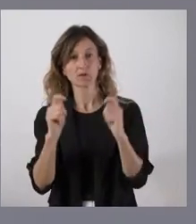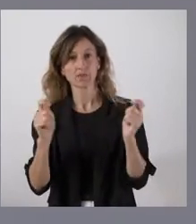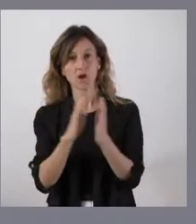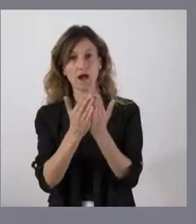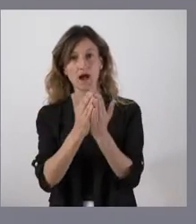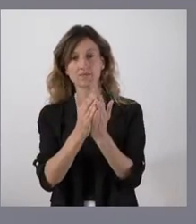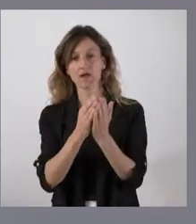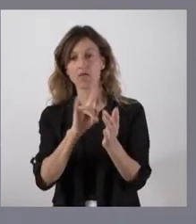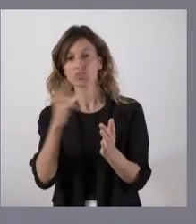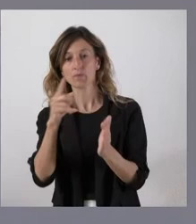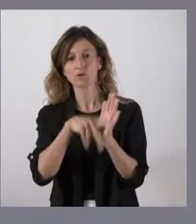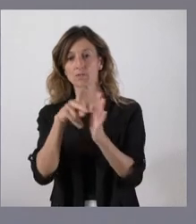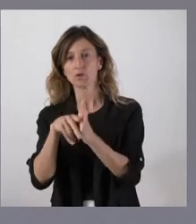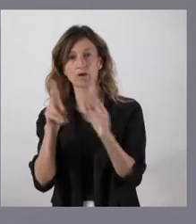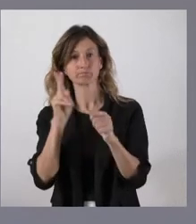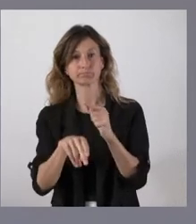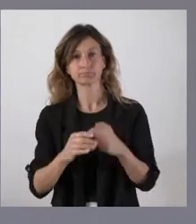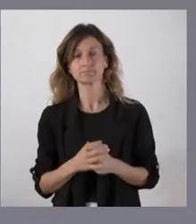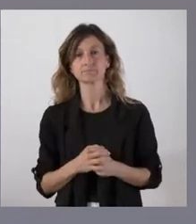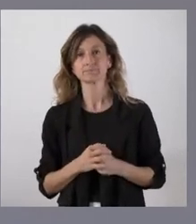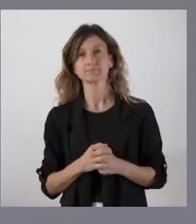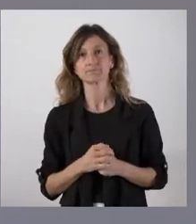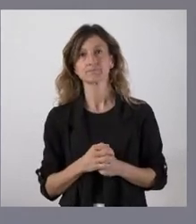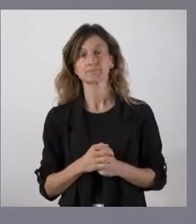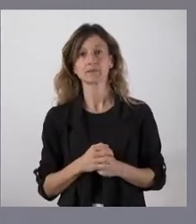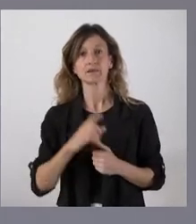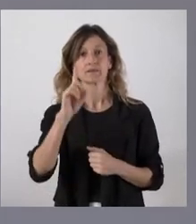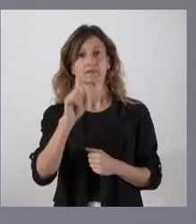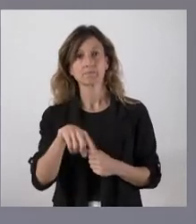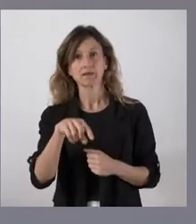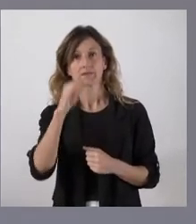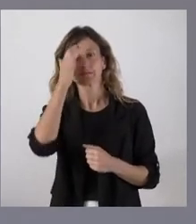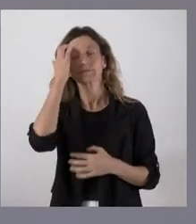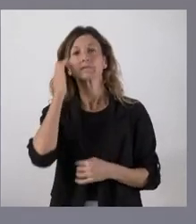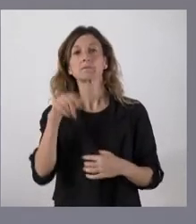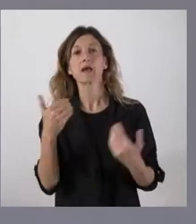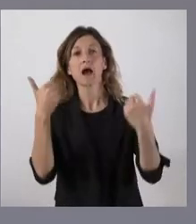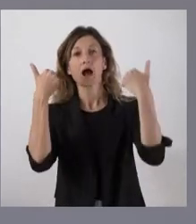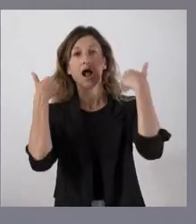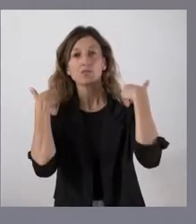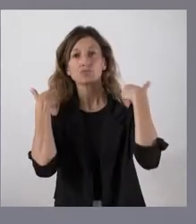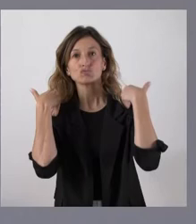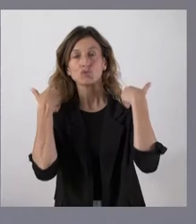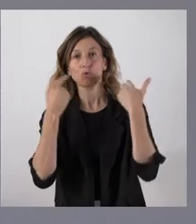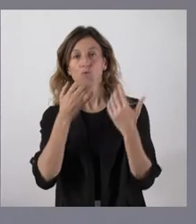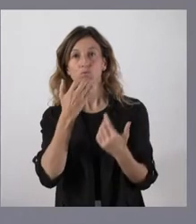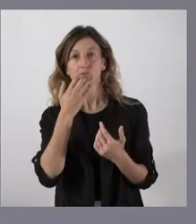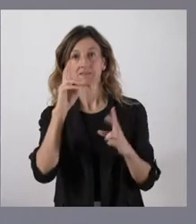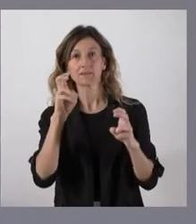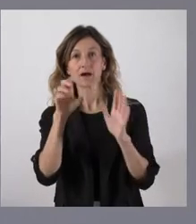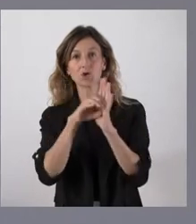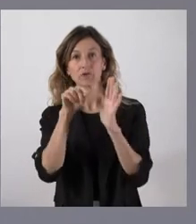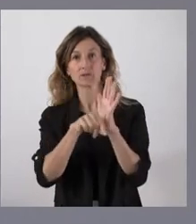agendas no se duplique la normativa en dos documentos distintos. Y el cómo se adhería un alto cargo al código